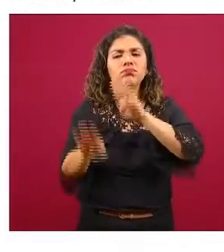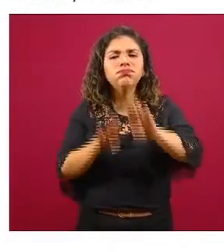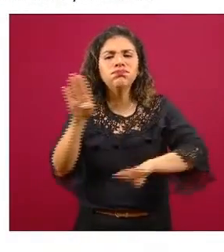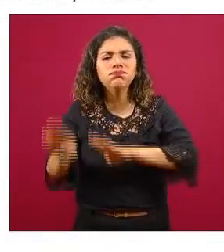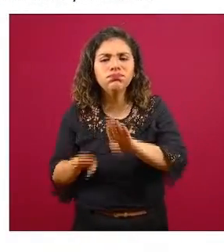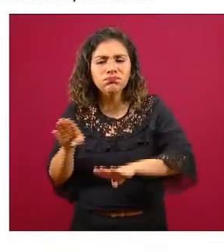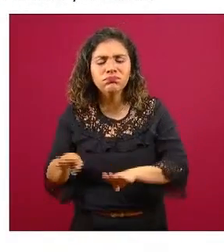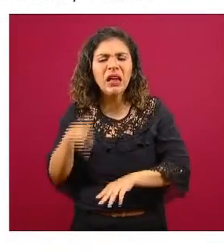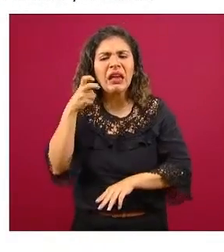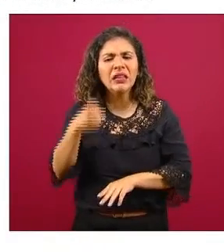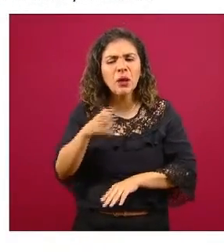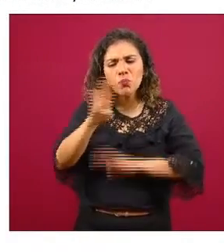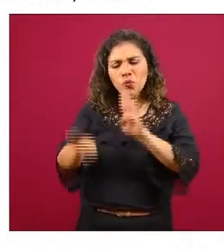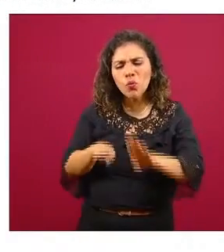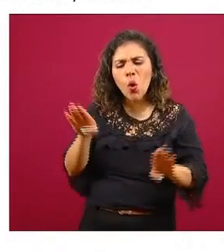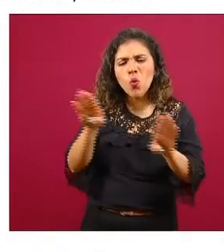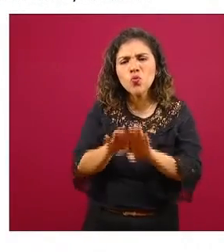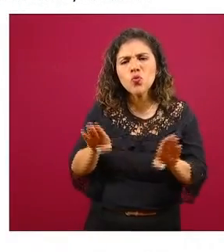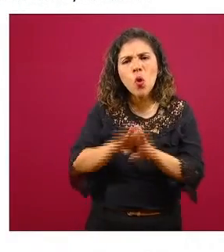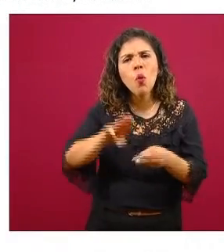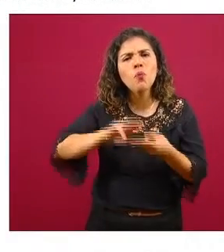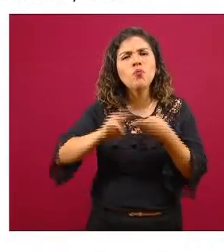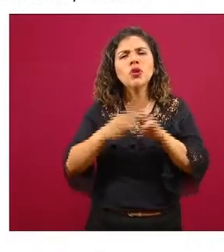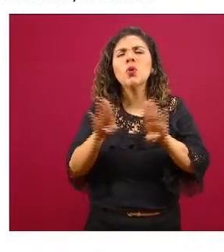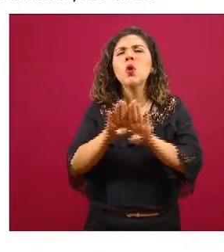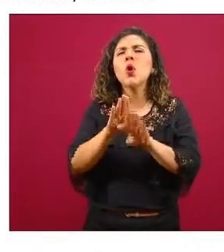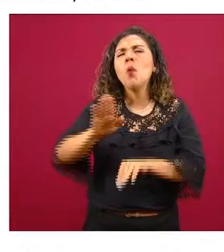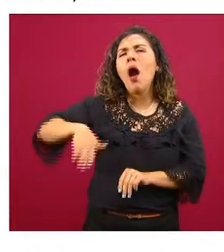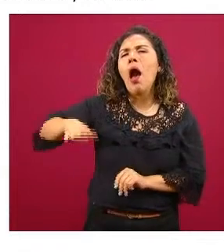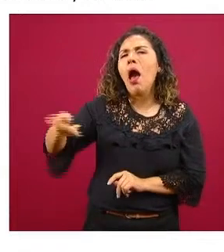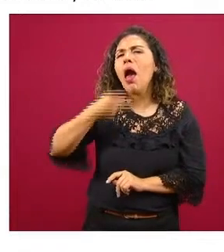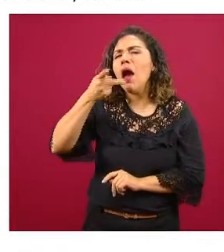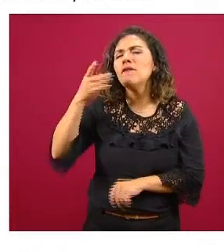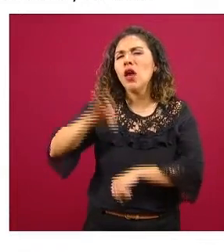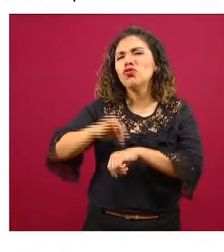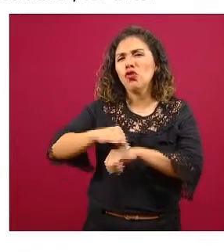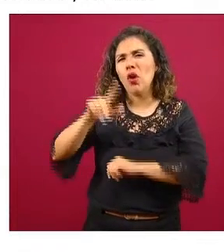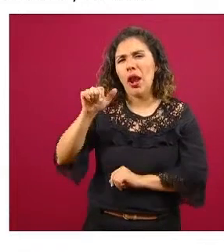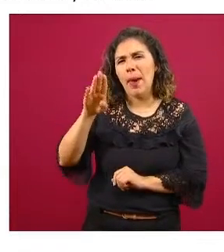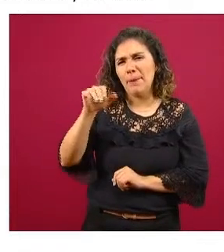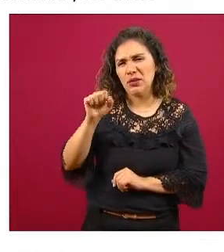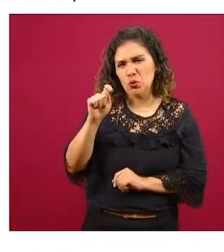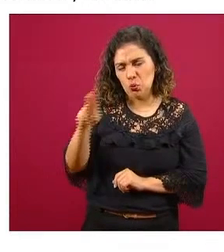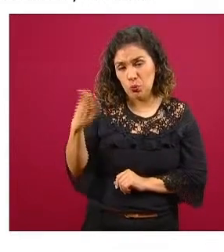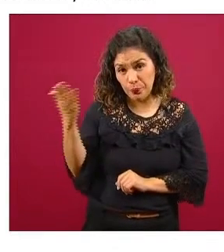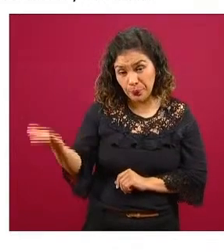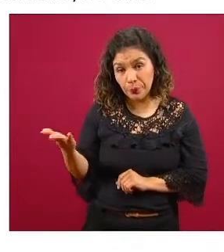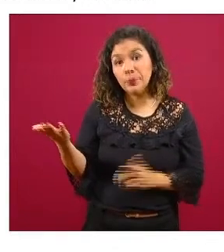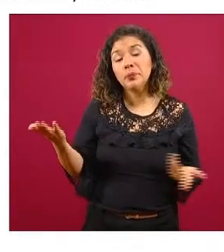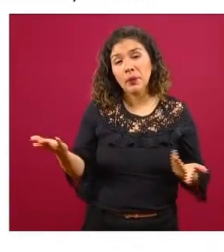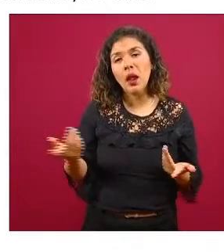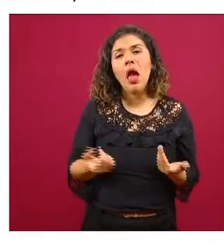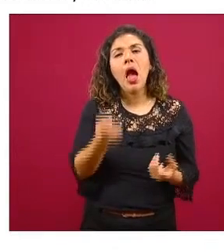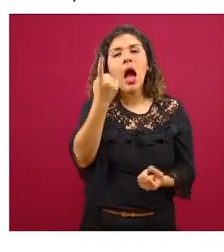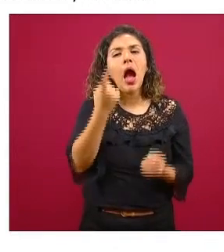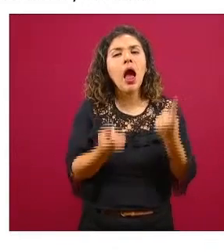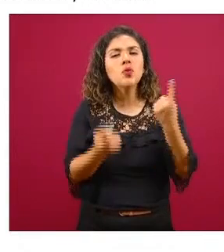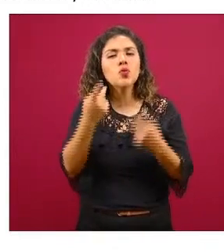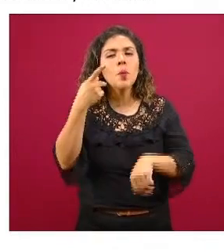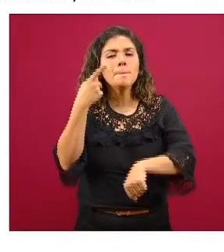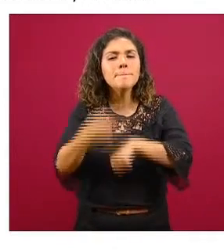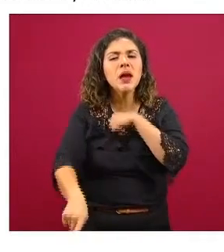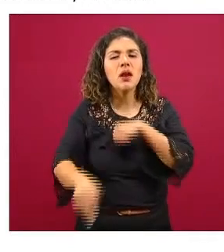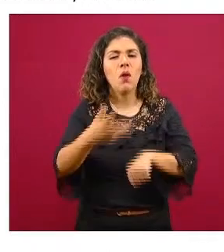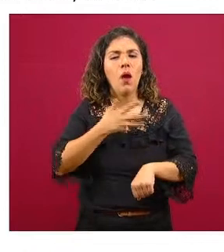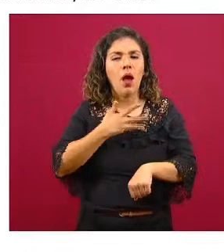tendencias que llevaba esta mortalidad un poco como ya lo mostró también el doctor Gabastú algunos de los factores de riesgo que ya se han